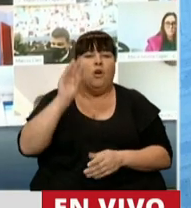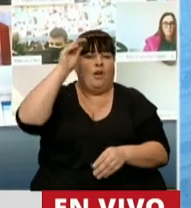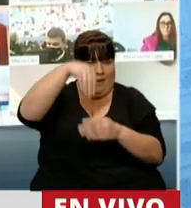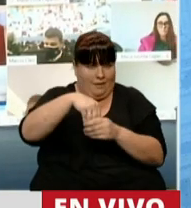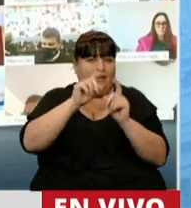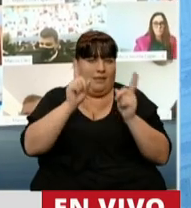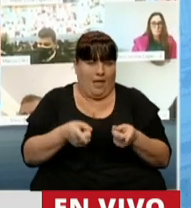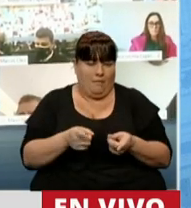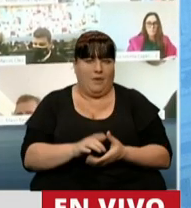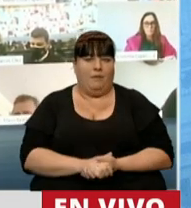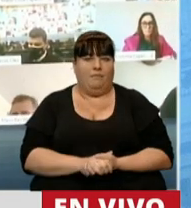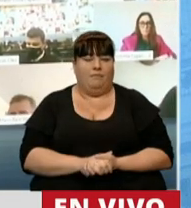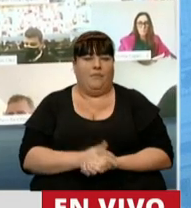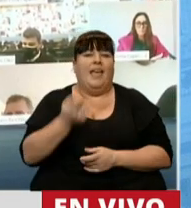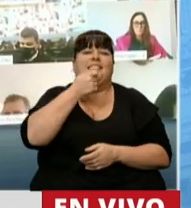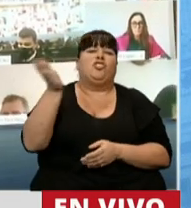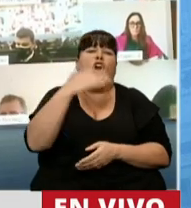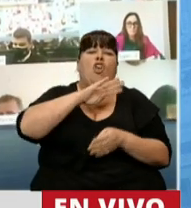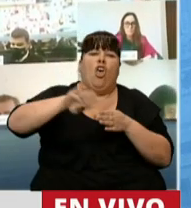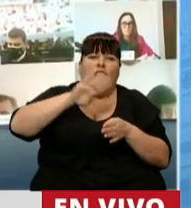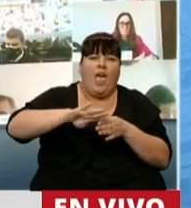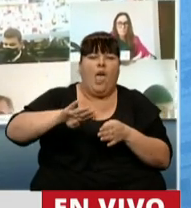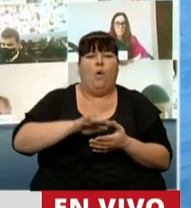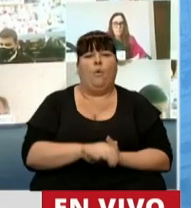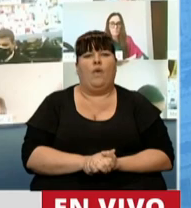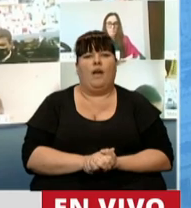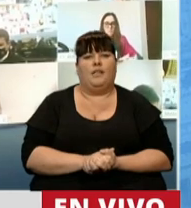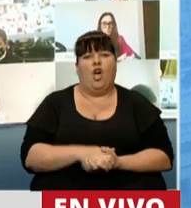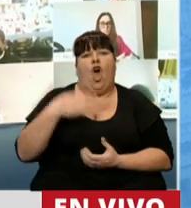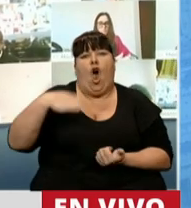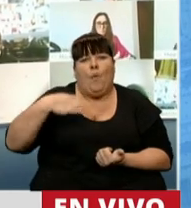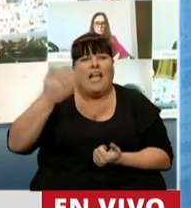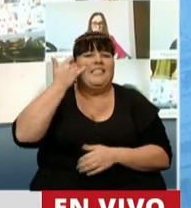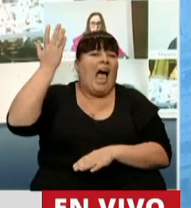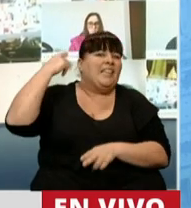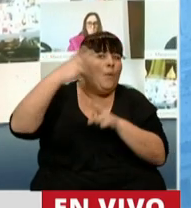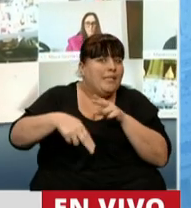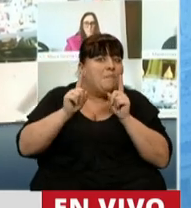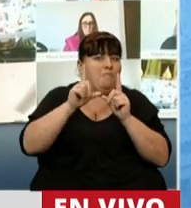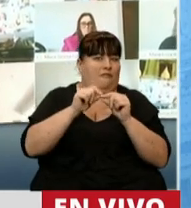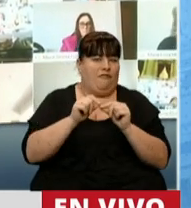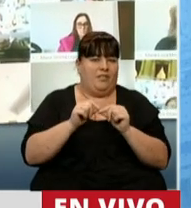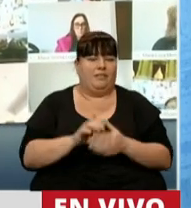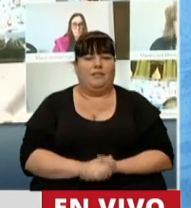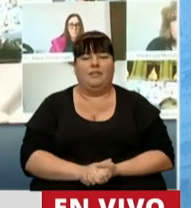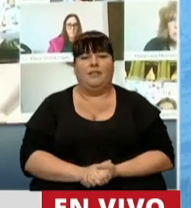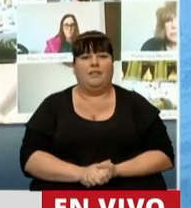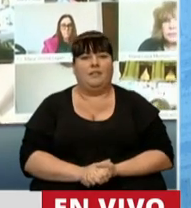incluidas todas las deudas obligaciones vencidas hasta esa fecha.